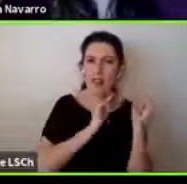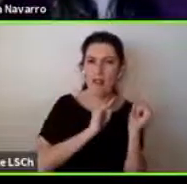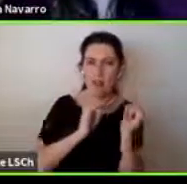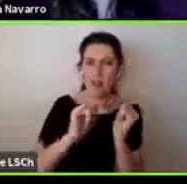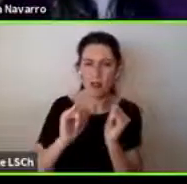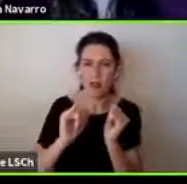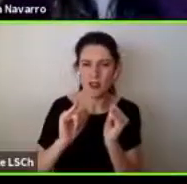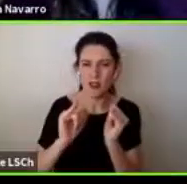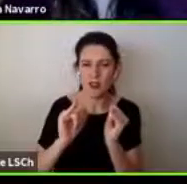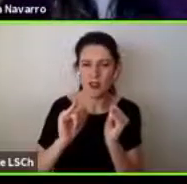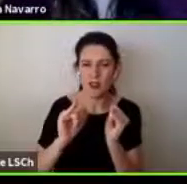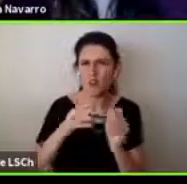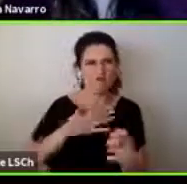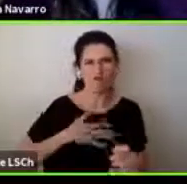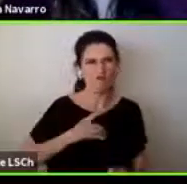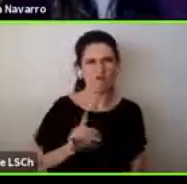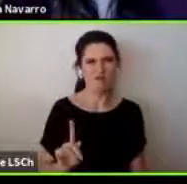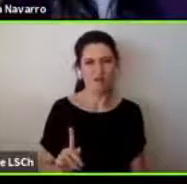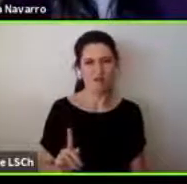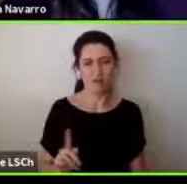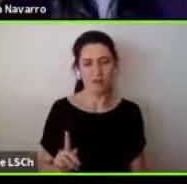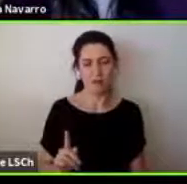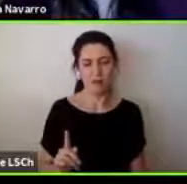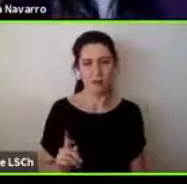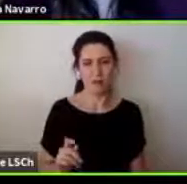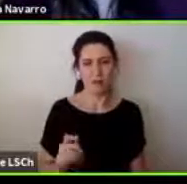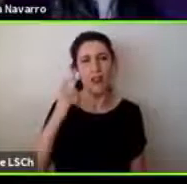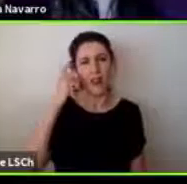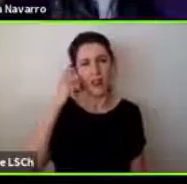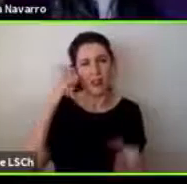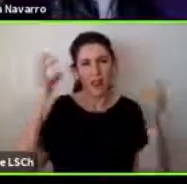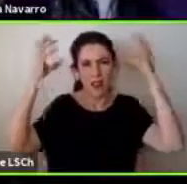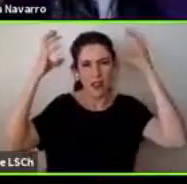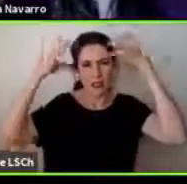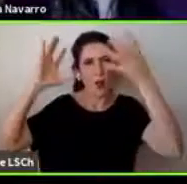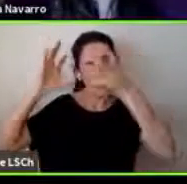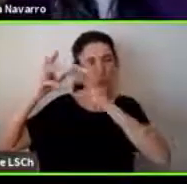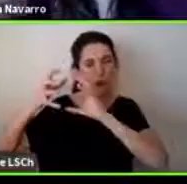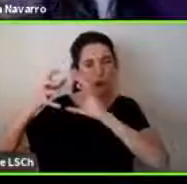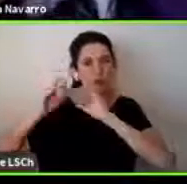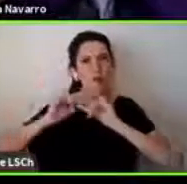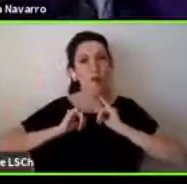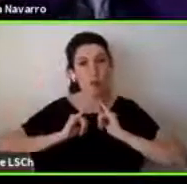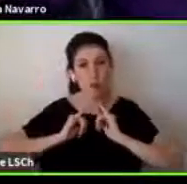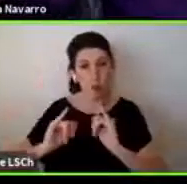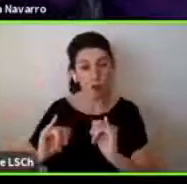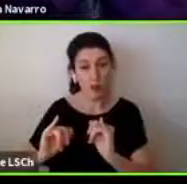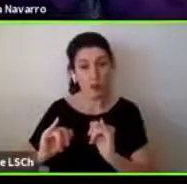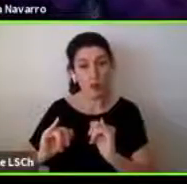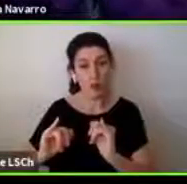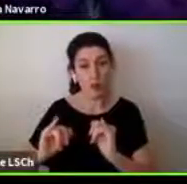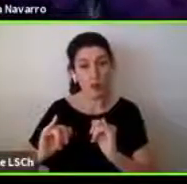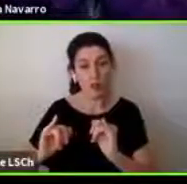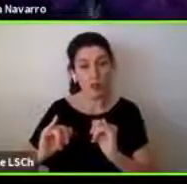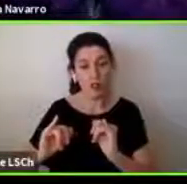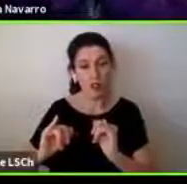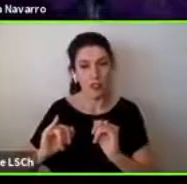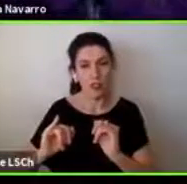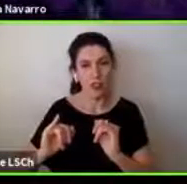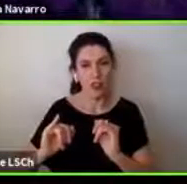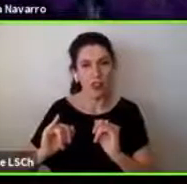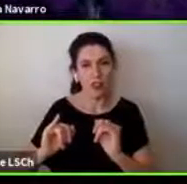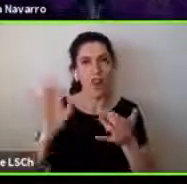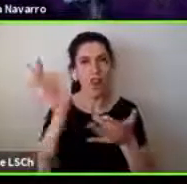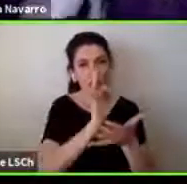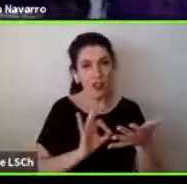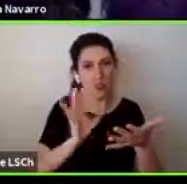se dé y creo que en Neuromundo como que hay información de repente que puede estar en la imagen y que quizás no está en el texto